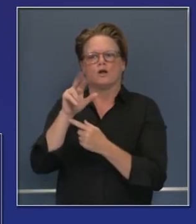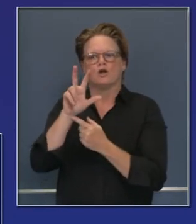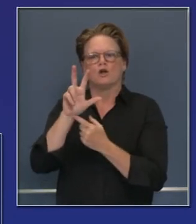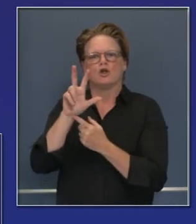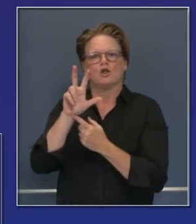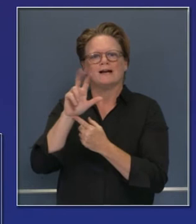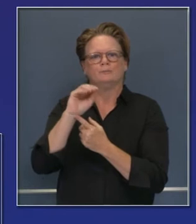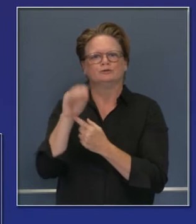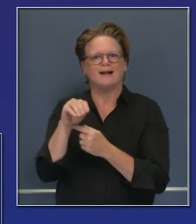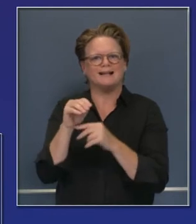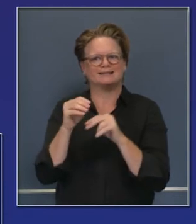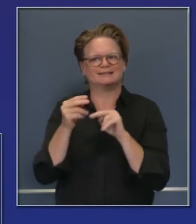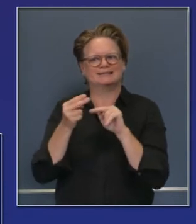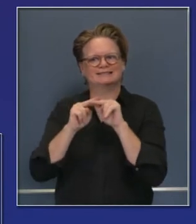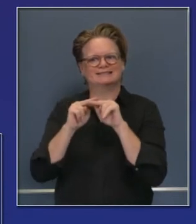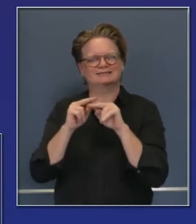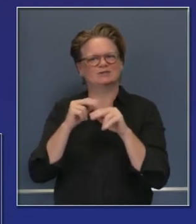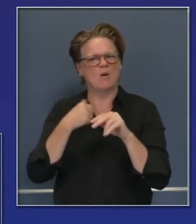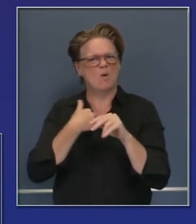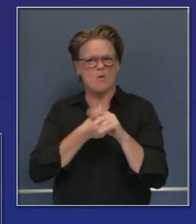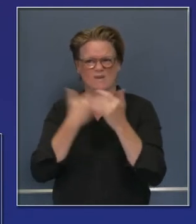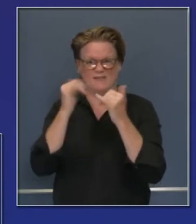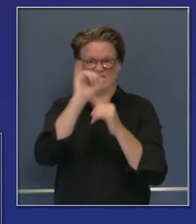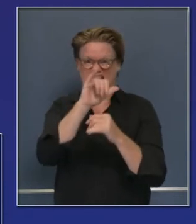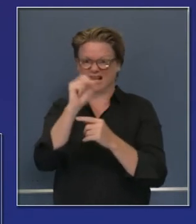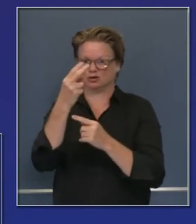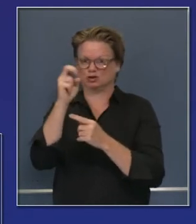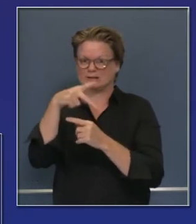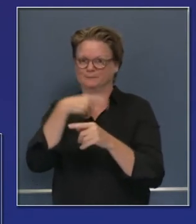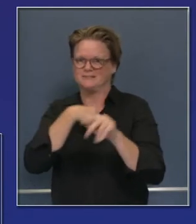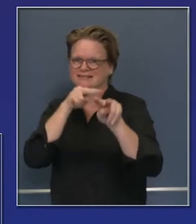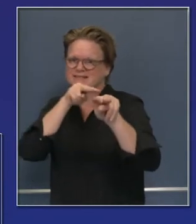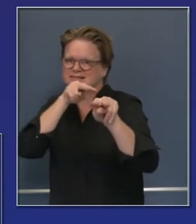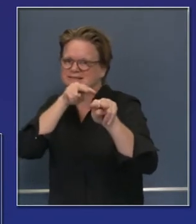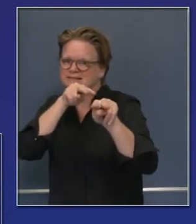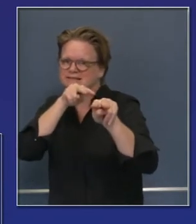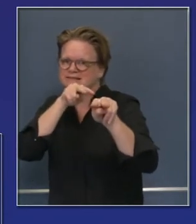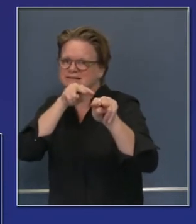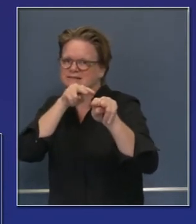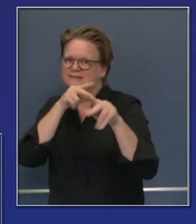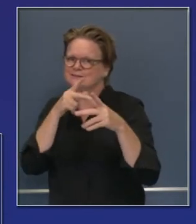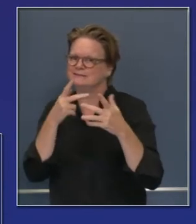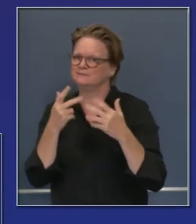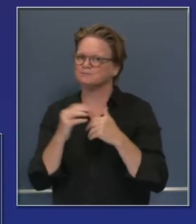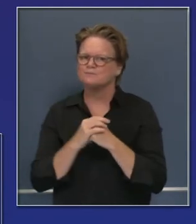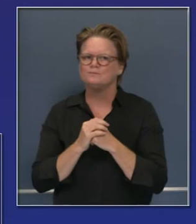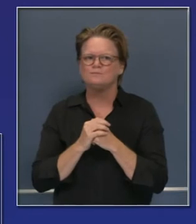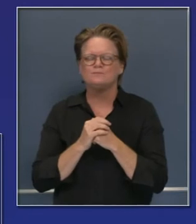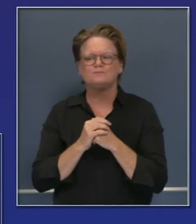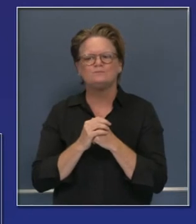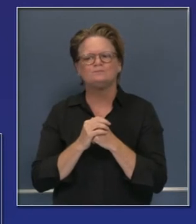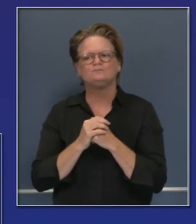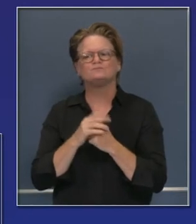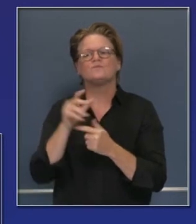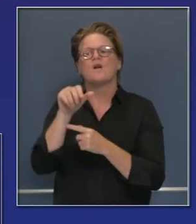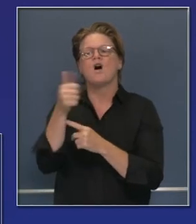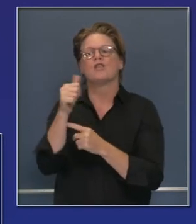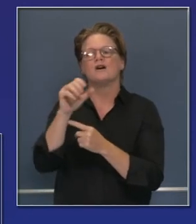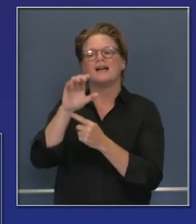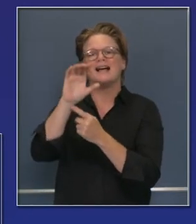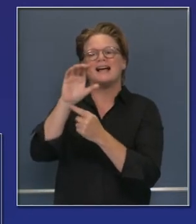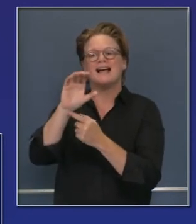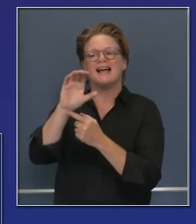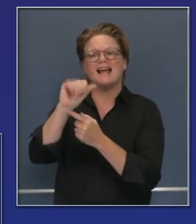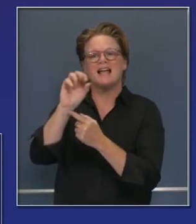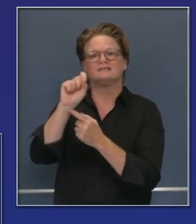mencionarlo a lo largo de la en cuanto a los acres que se han ponido a contener. El